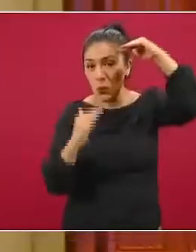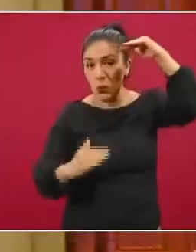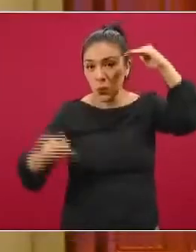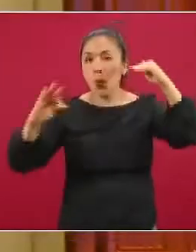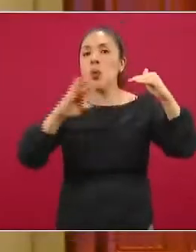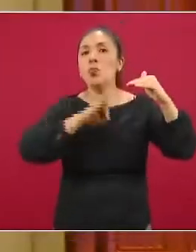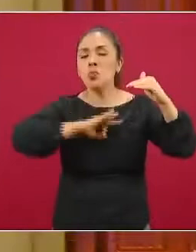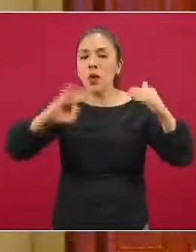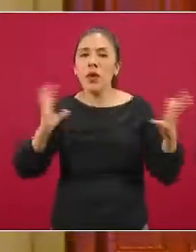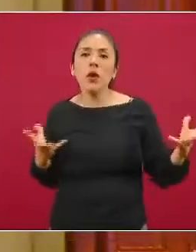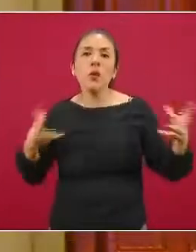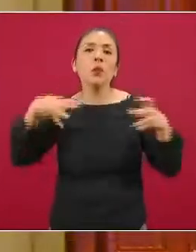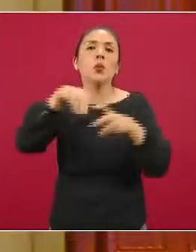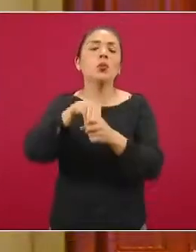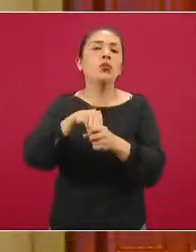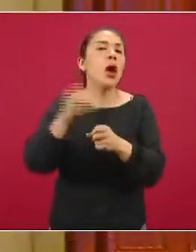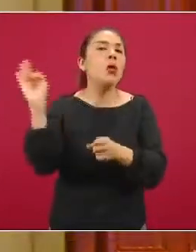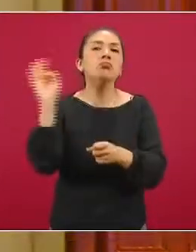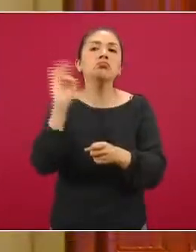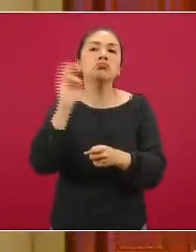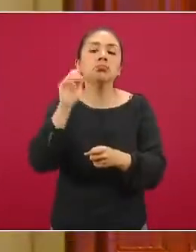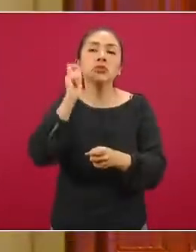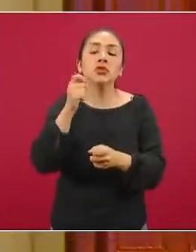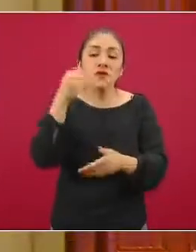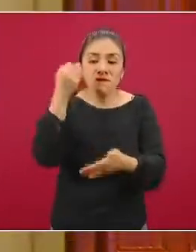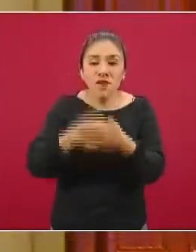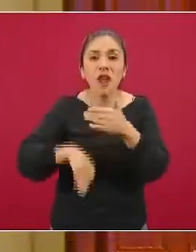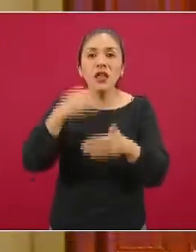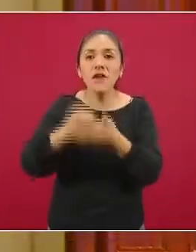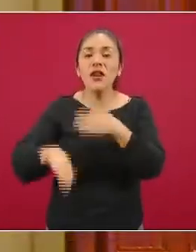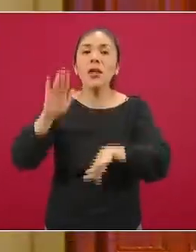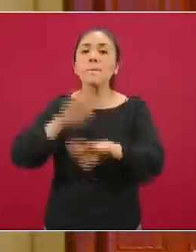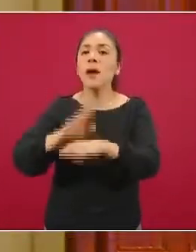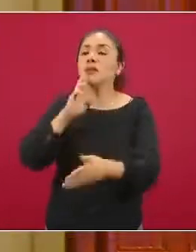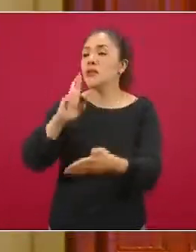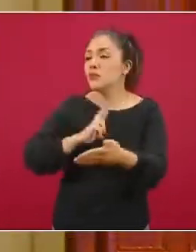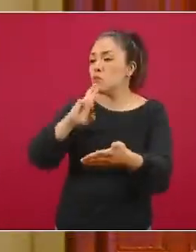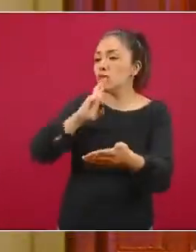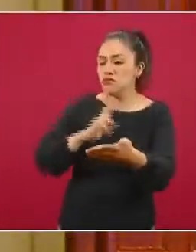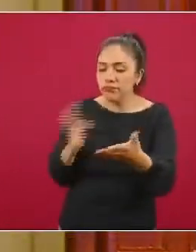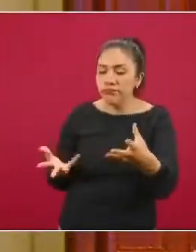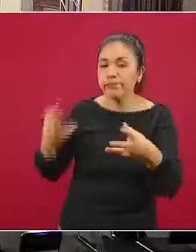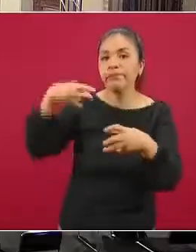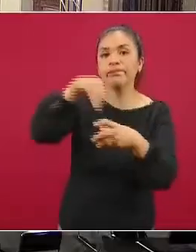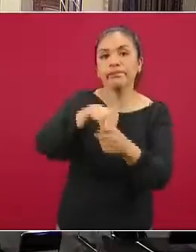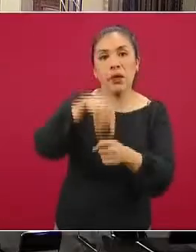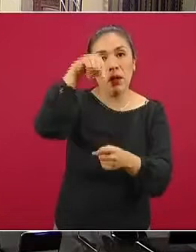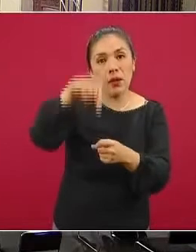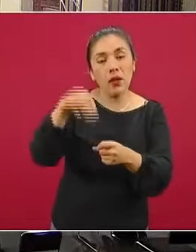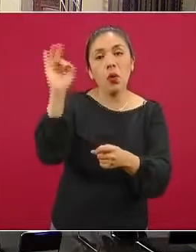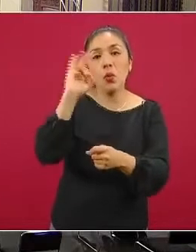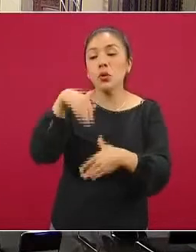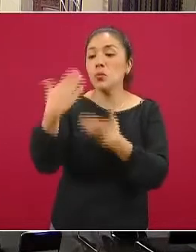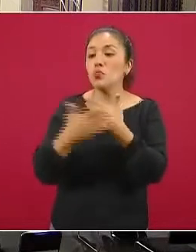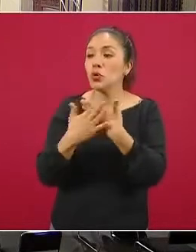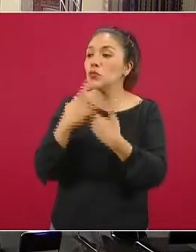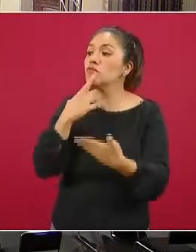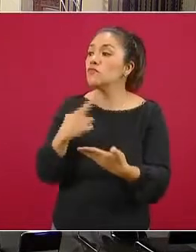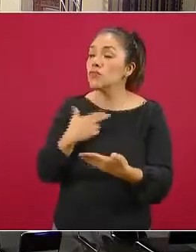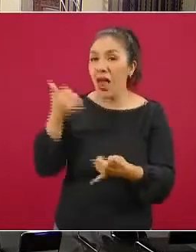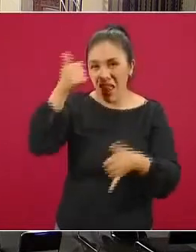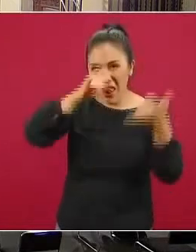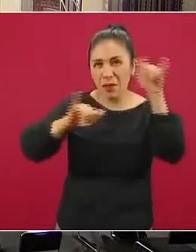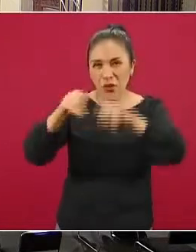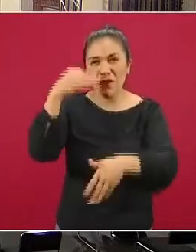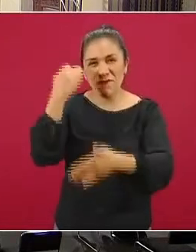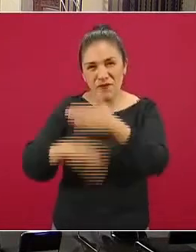estar integrando todo lo que en un momento pudiera todavía incrementarse en los siguientes días, cuando se conozcan los resultados del laboratorio